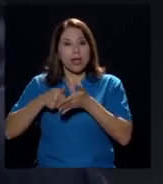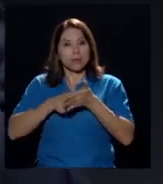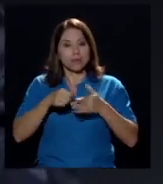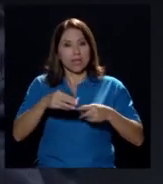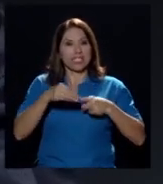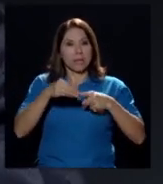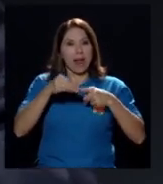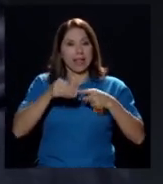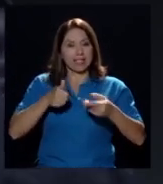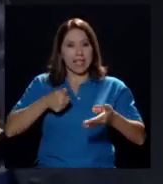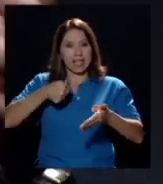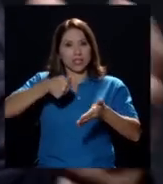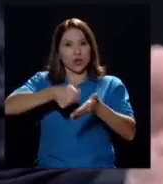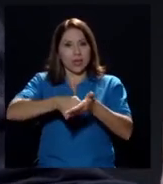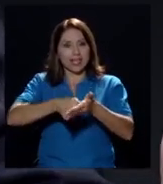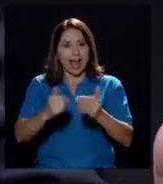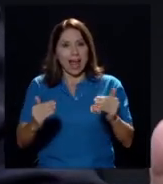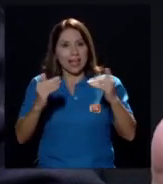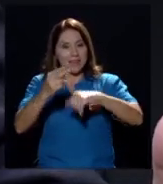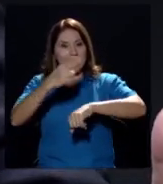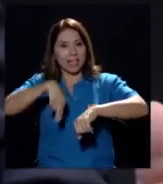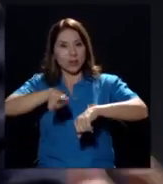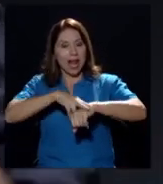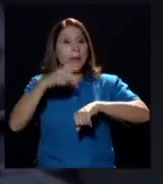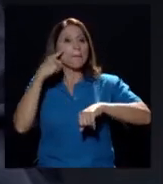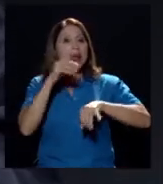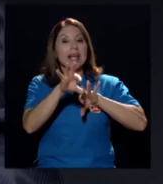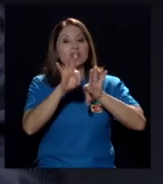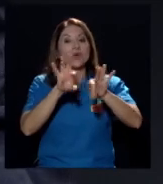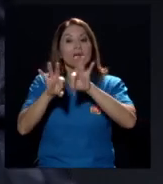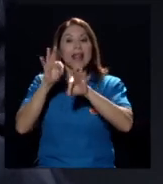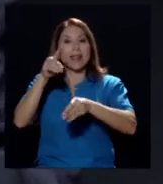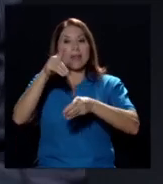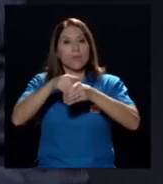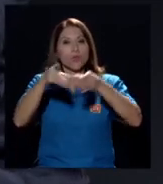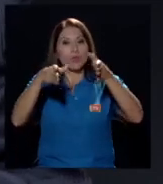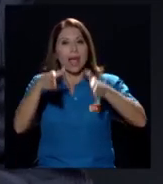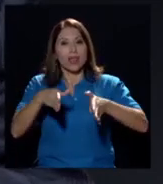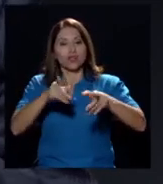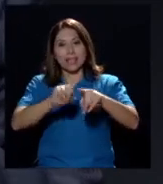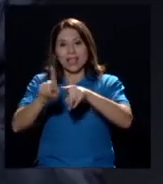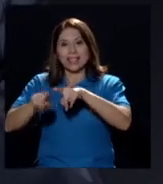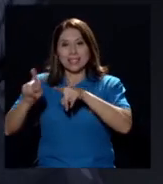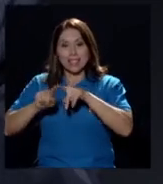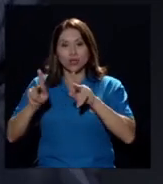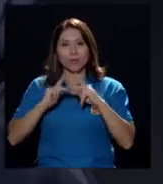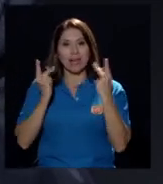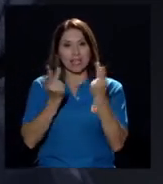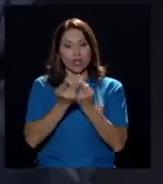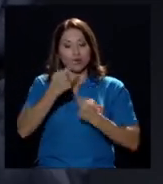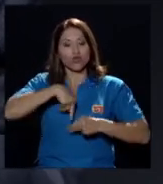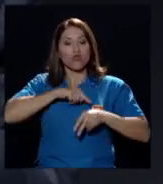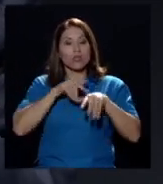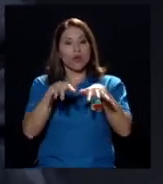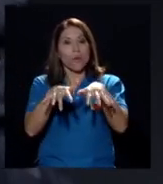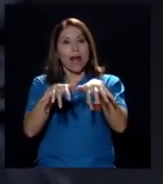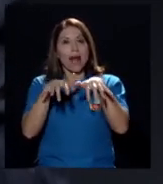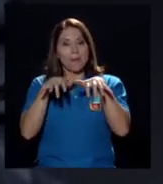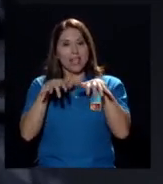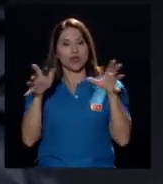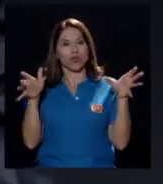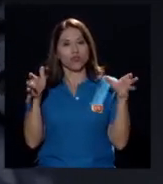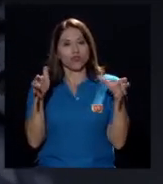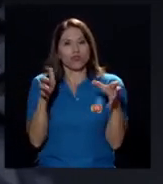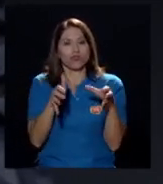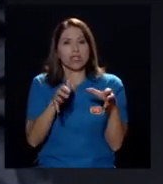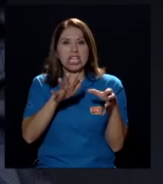a diputados de distintos partidos. En total, nuestro Parlamento tiene por lo menos 598